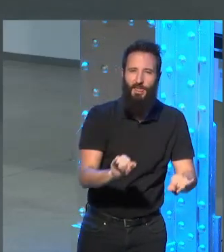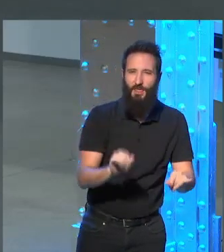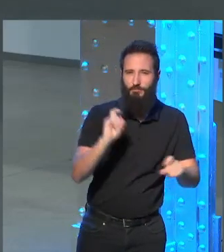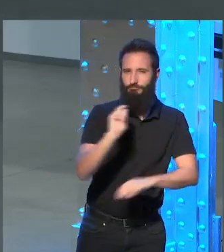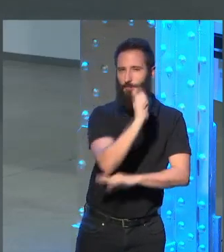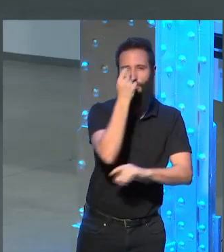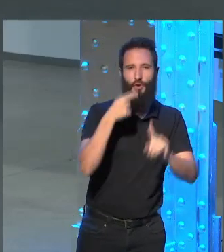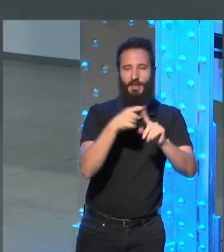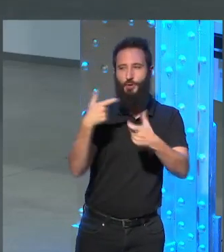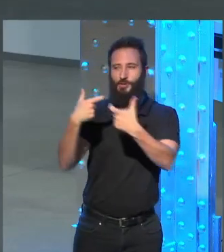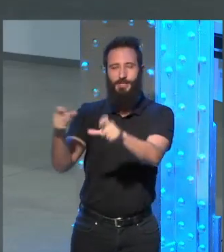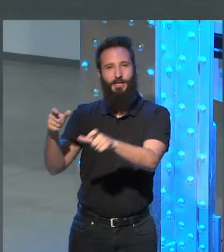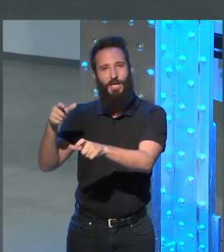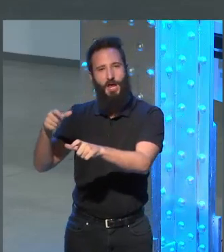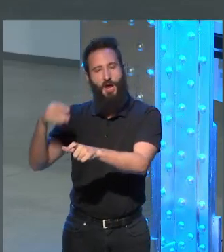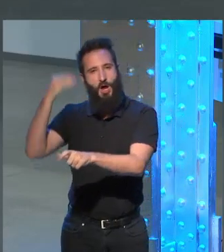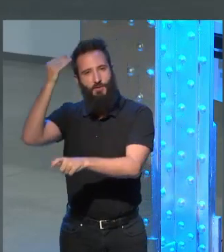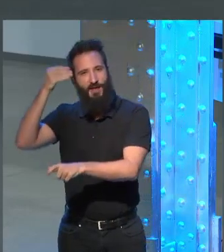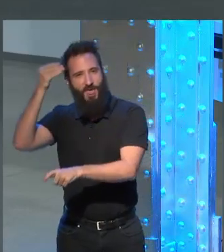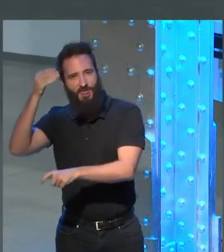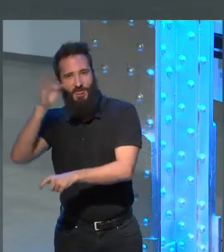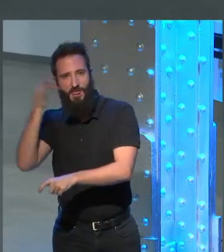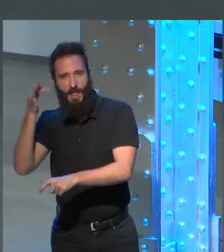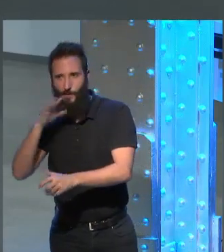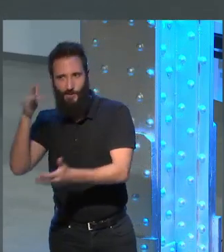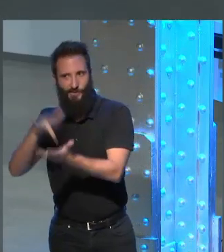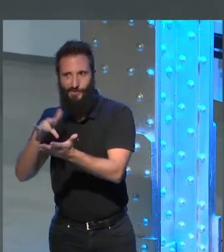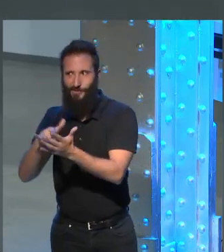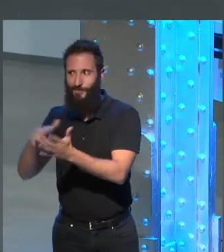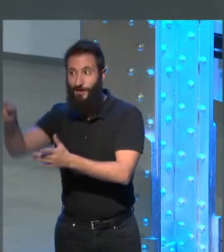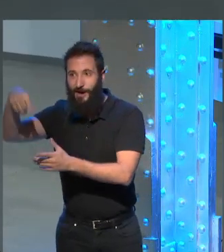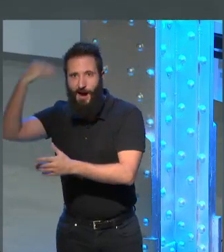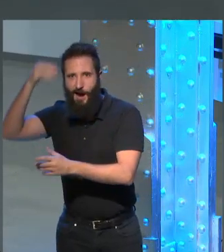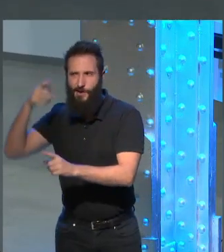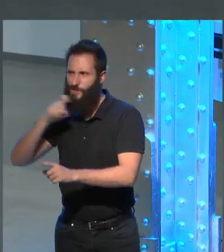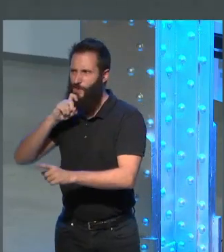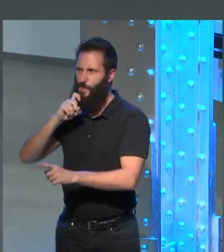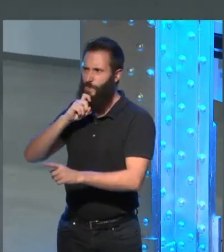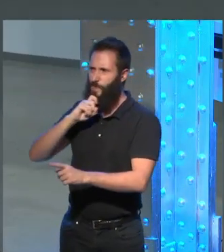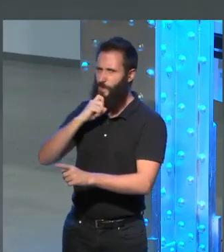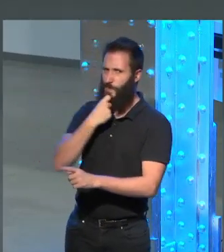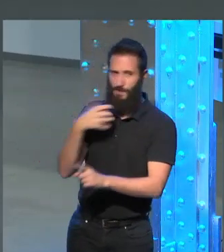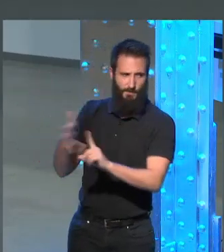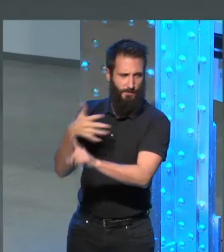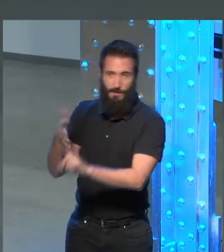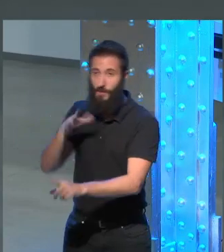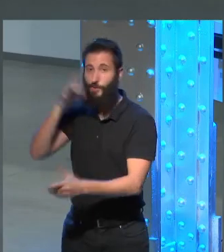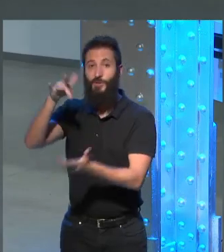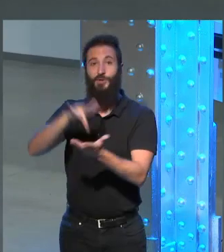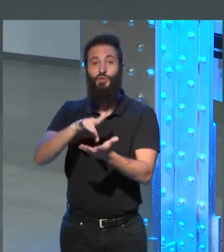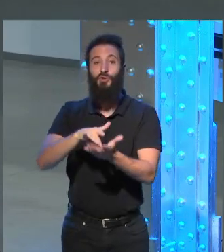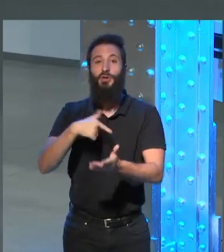a ese sector de la sociedad francesa muy hostil a la comunidad árabe y en eso contó